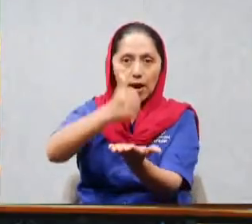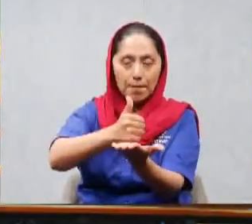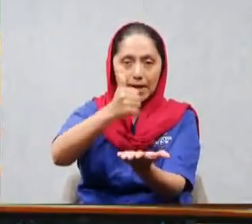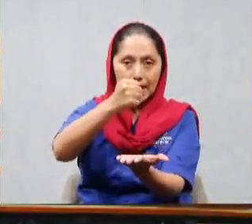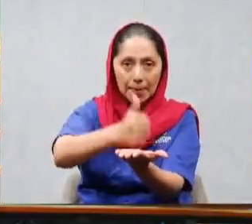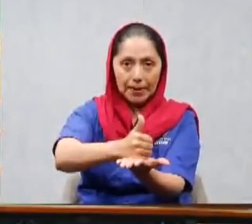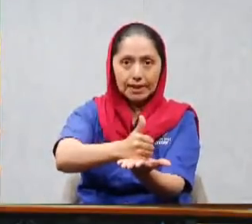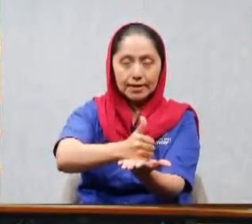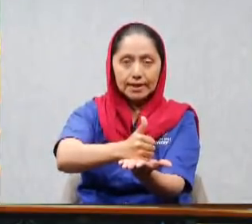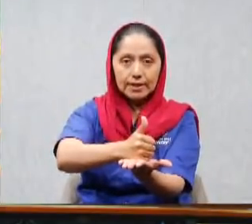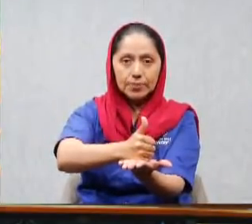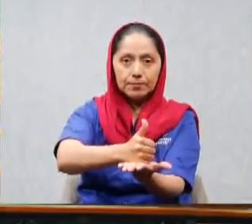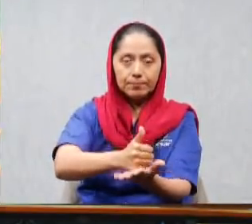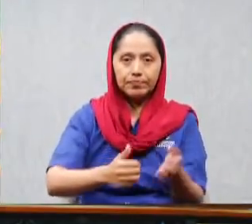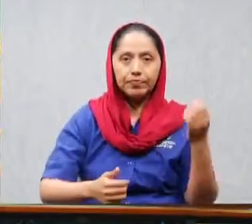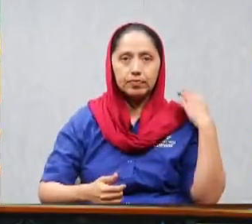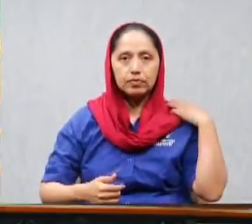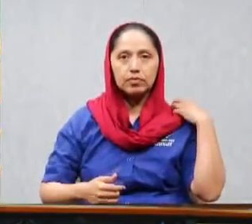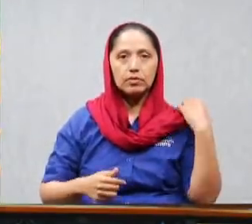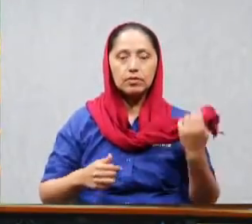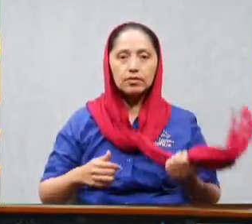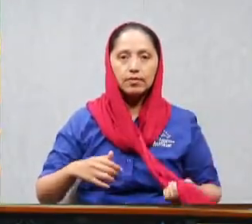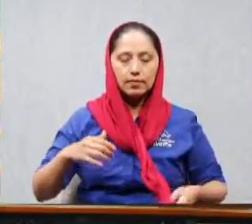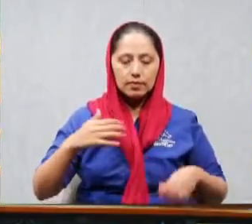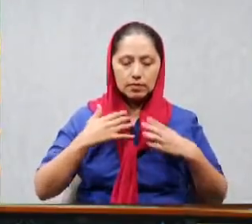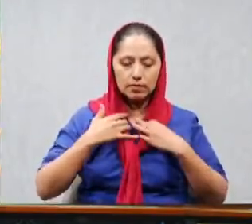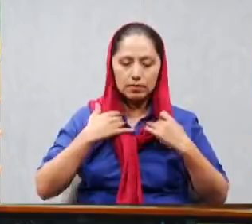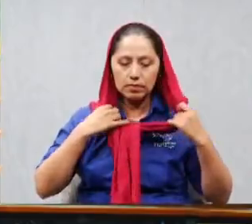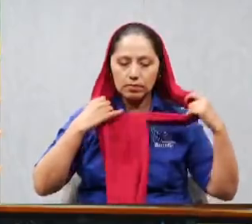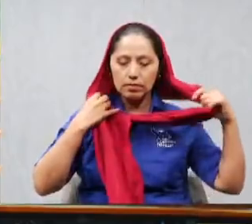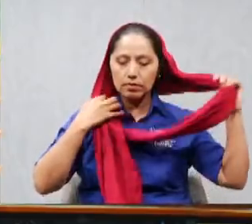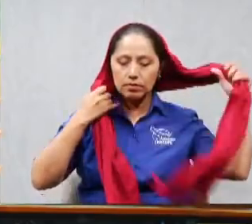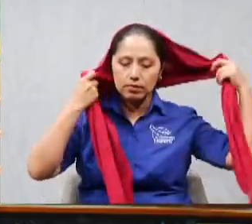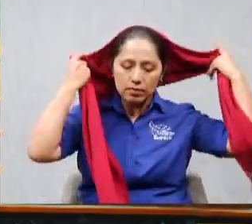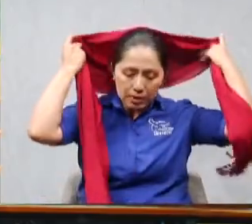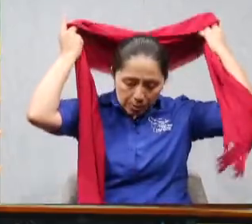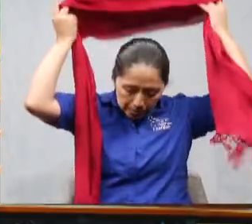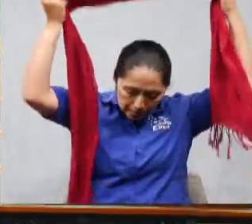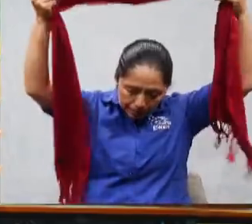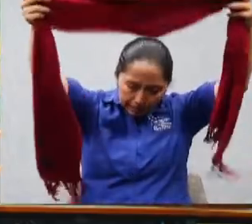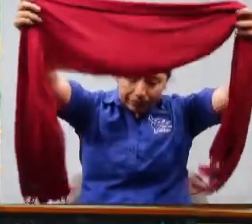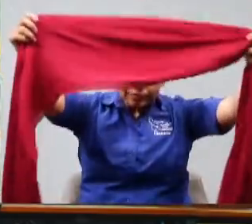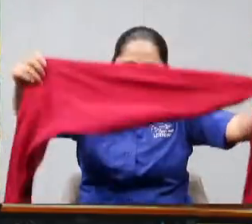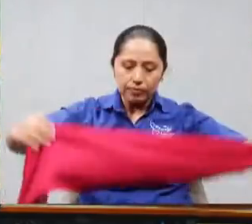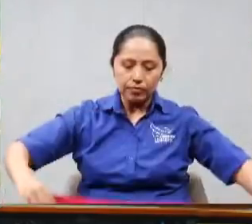y Amén mire denle un aplauso al Rey y después le voy a decir otra cosa